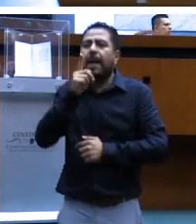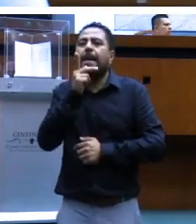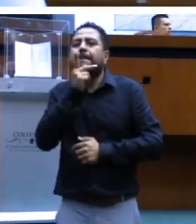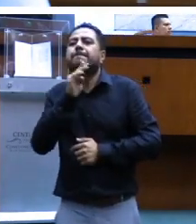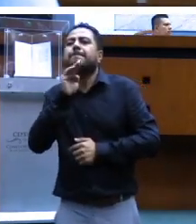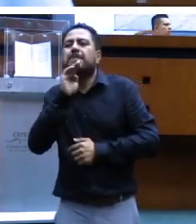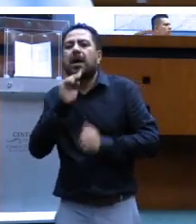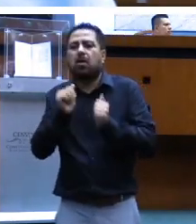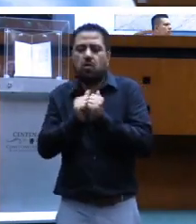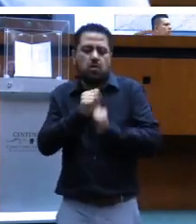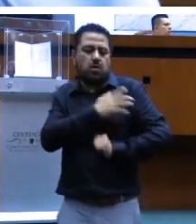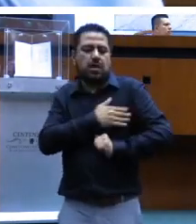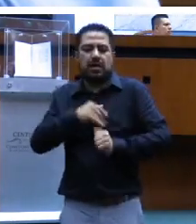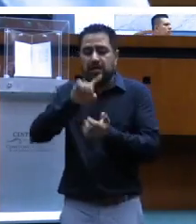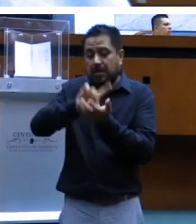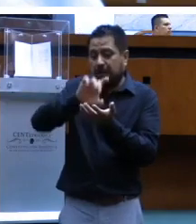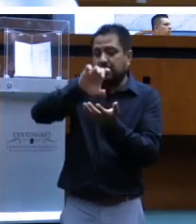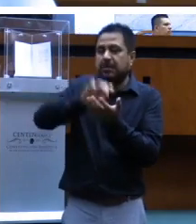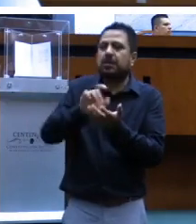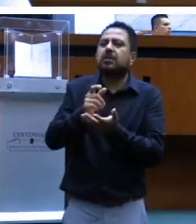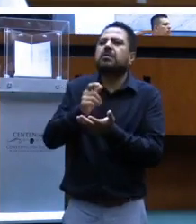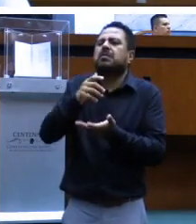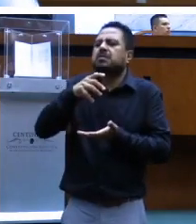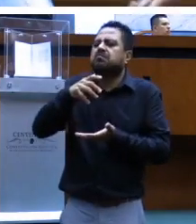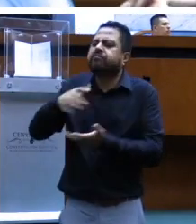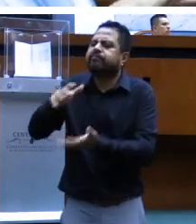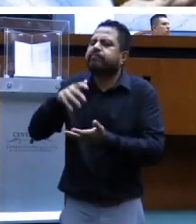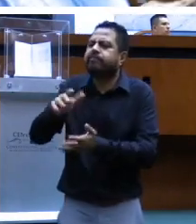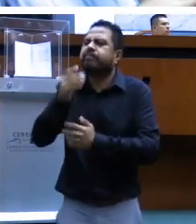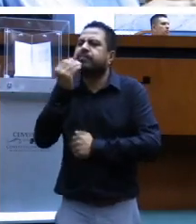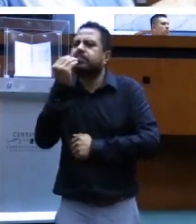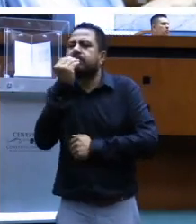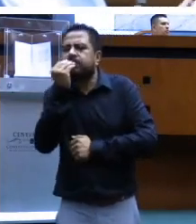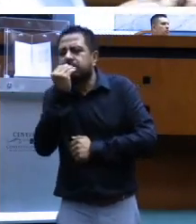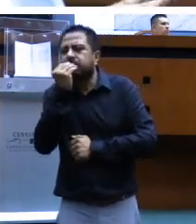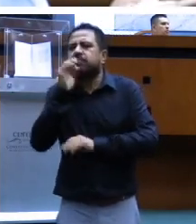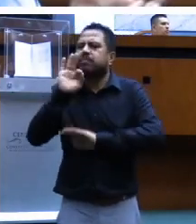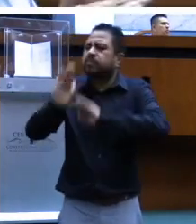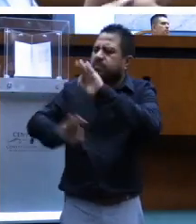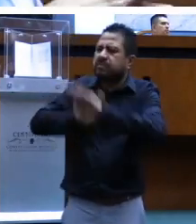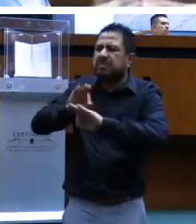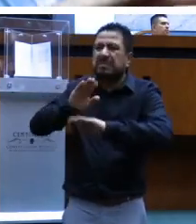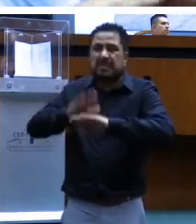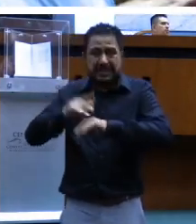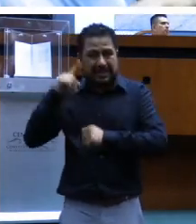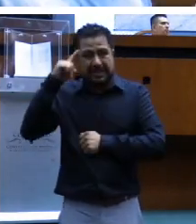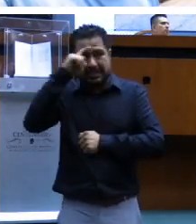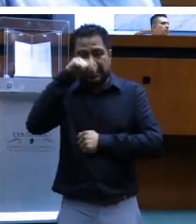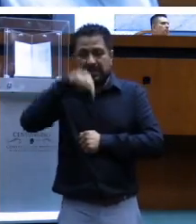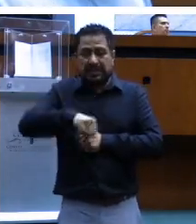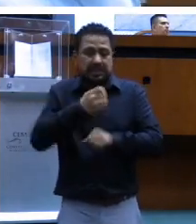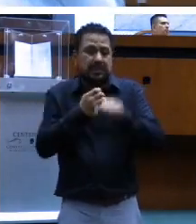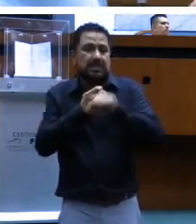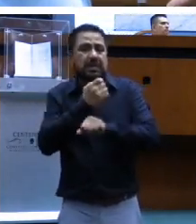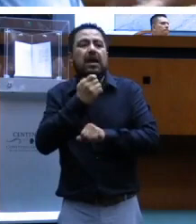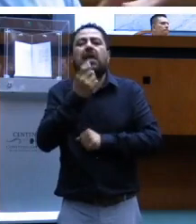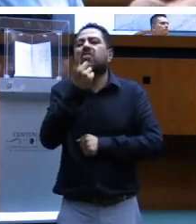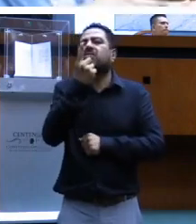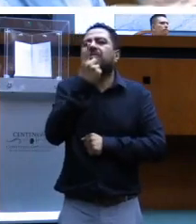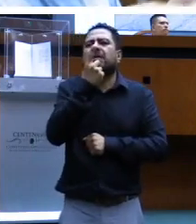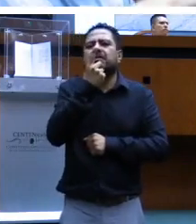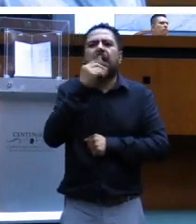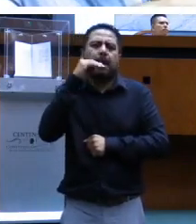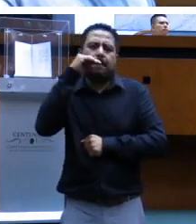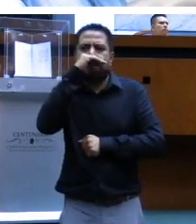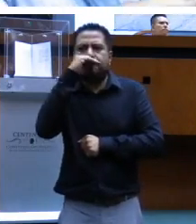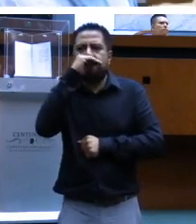con hijos con discapacidad. Despensas con frecuencia regular, la situación alimentaria es difícil en el Estado. Desayunos escolares,